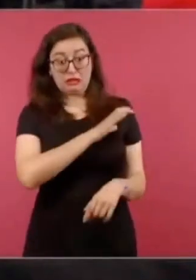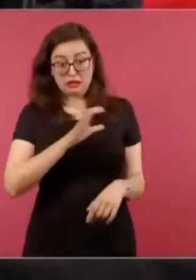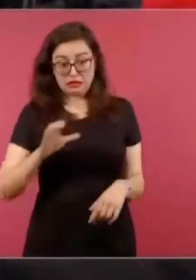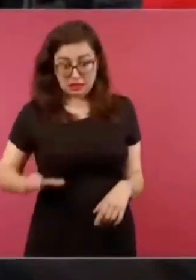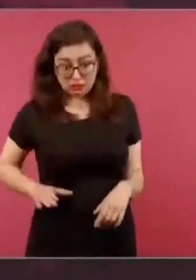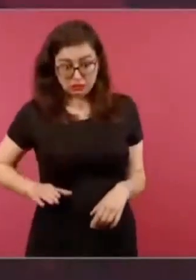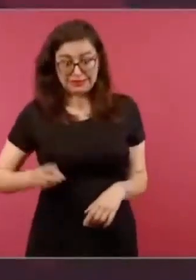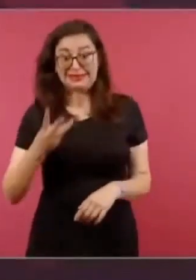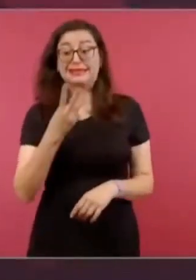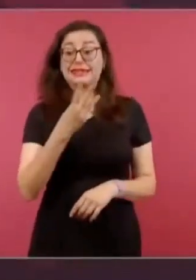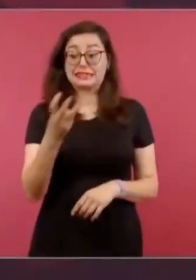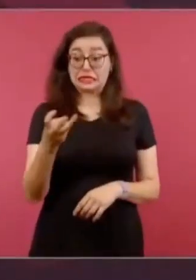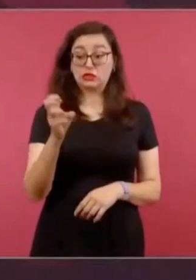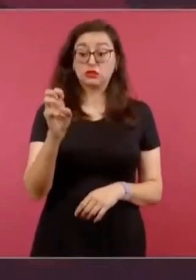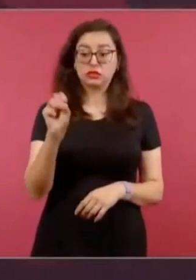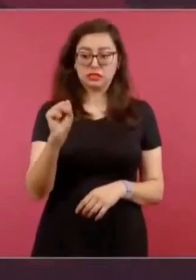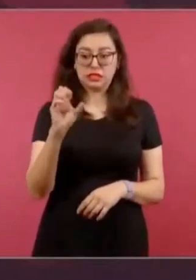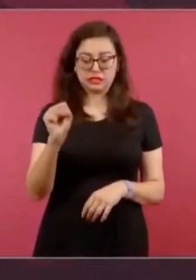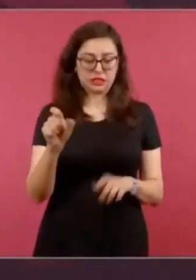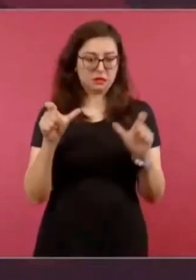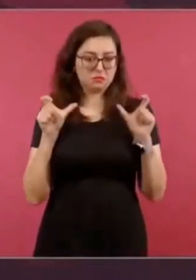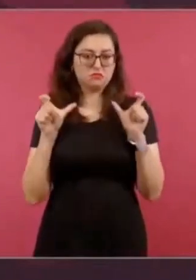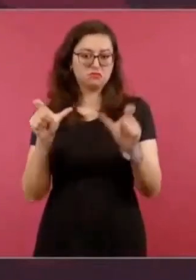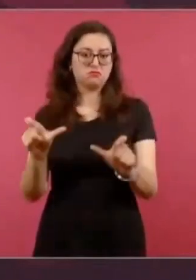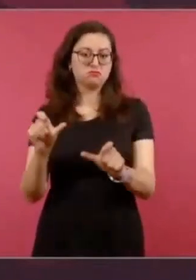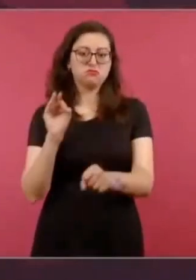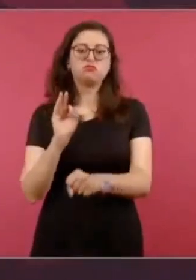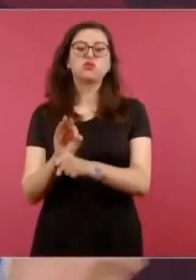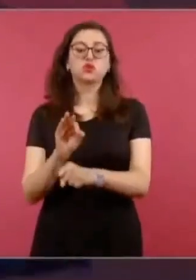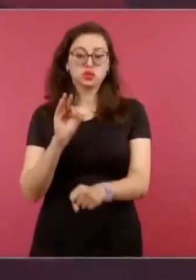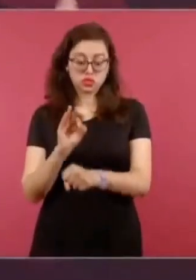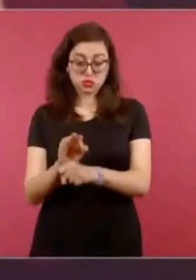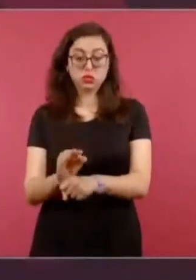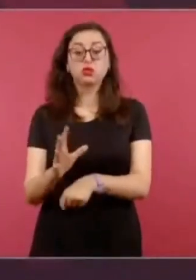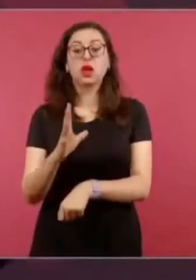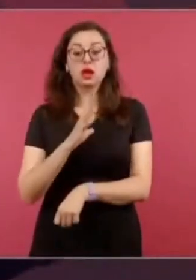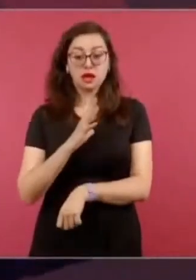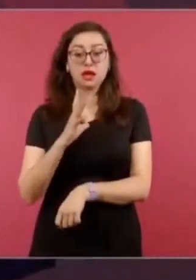360. Y